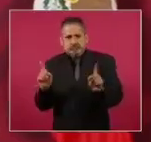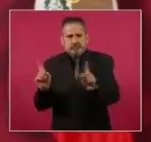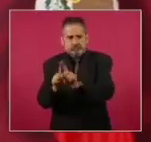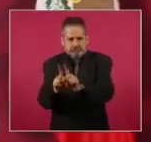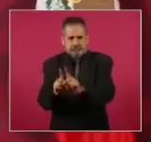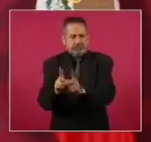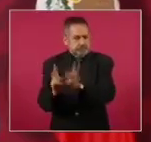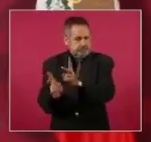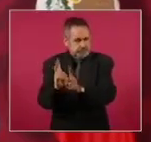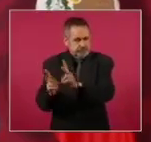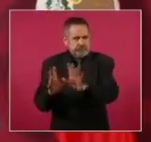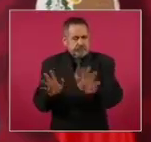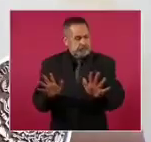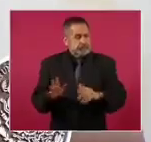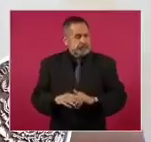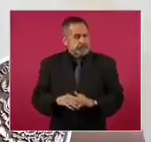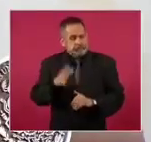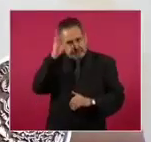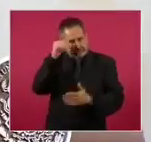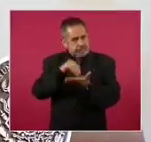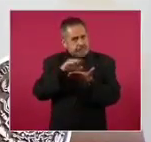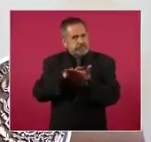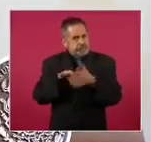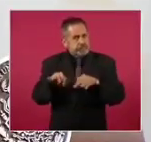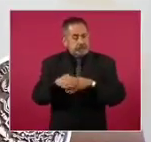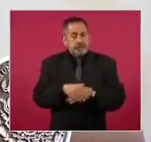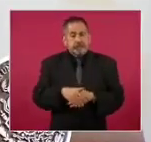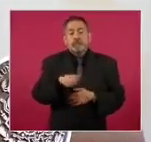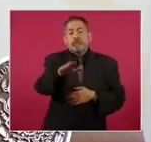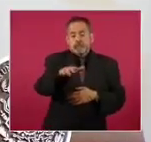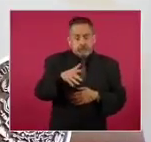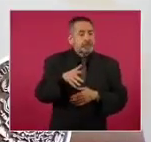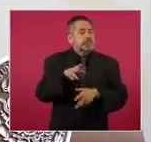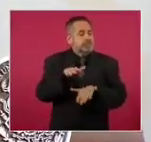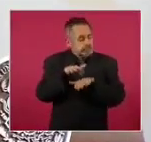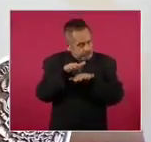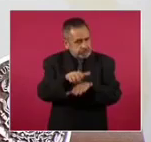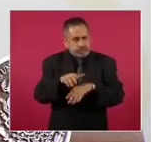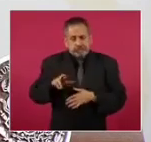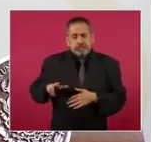Tomamos en cuenta lo de la limpieza del río,